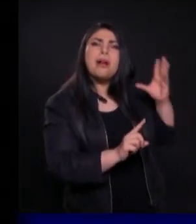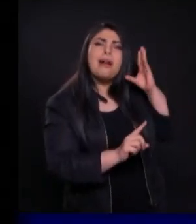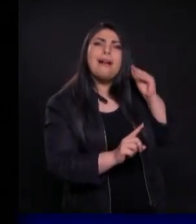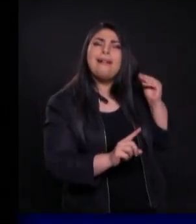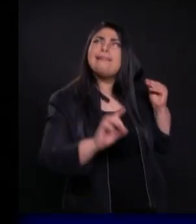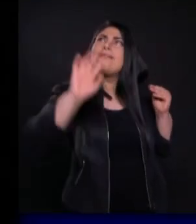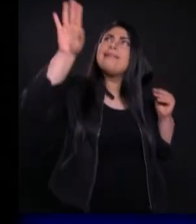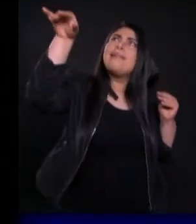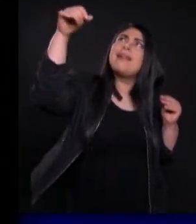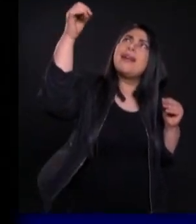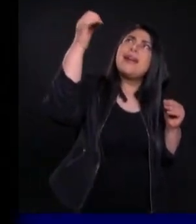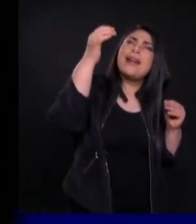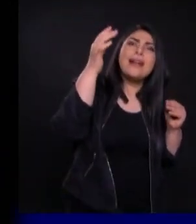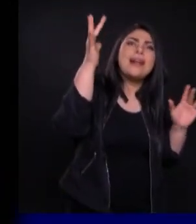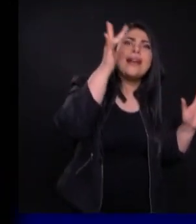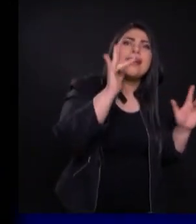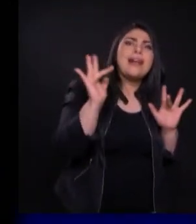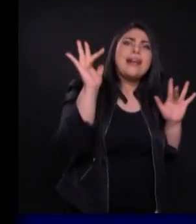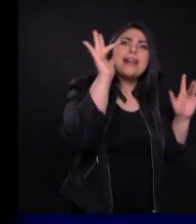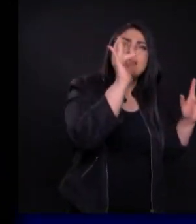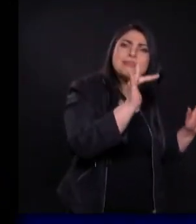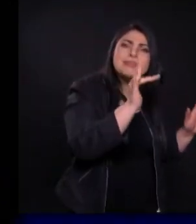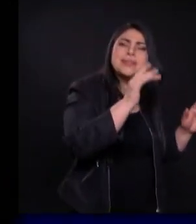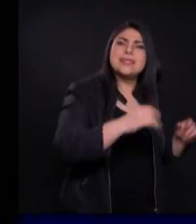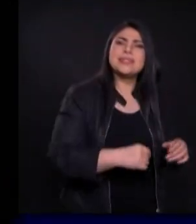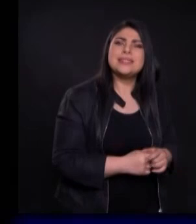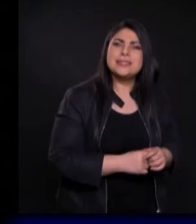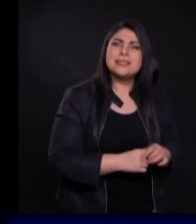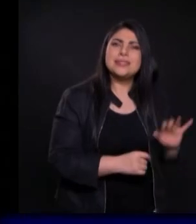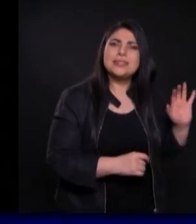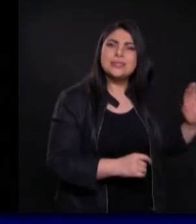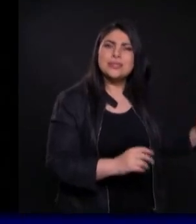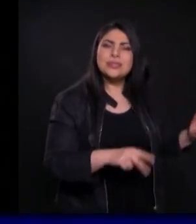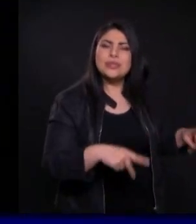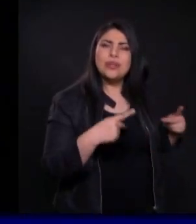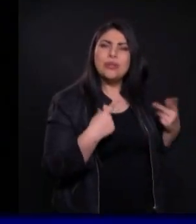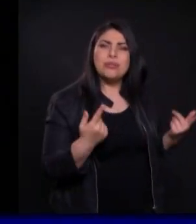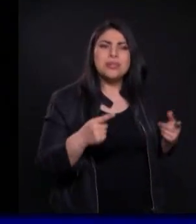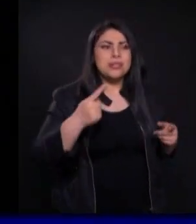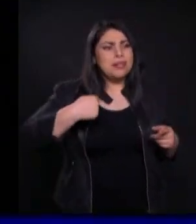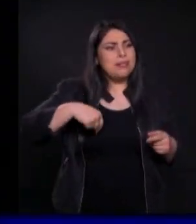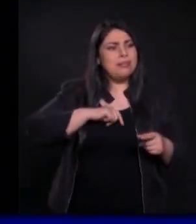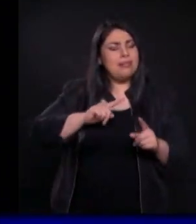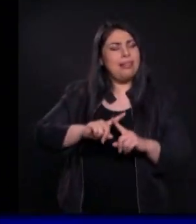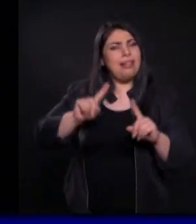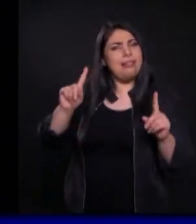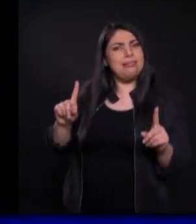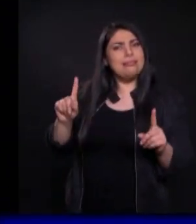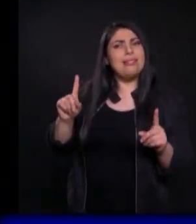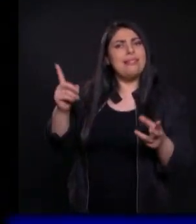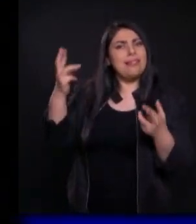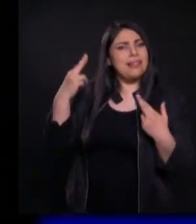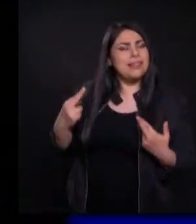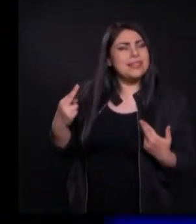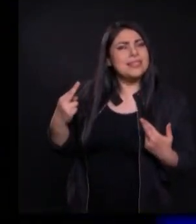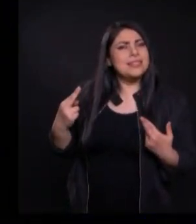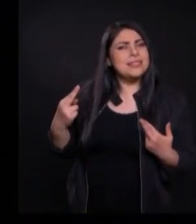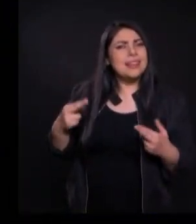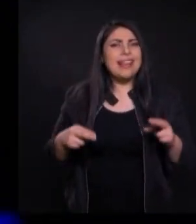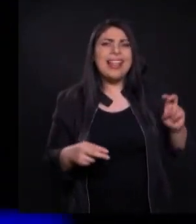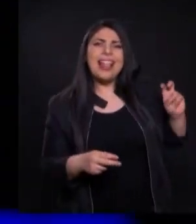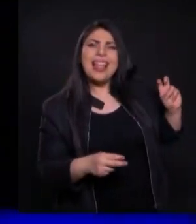misericordia De Dios En sus vidas Como nosotros Lo hemos hecho Estén